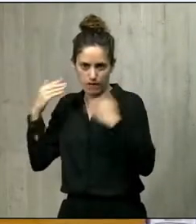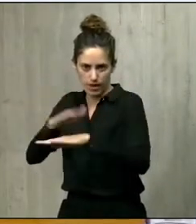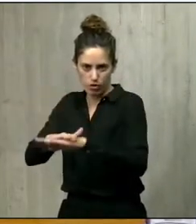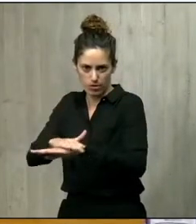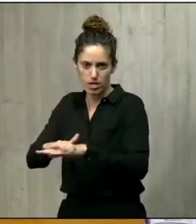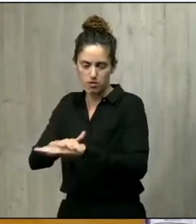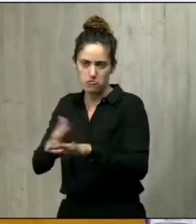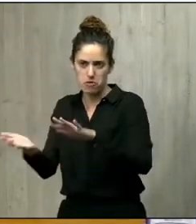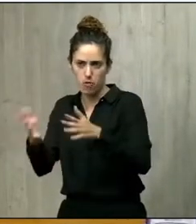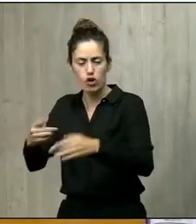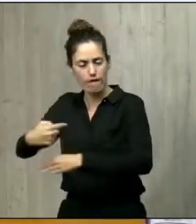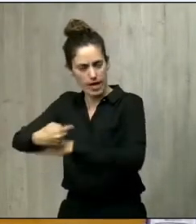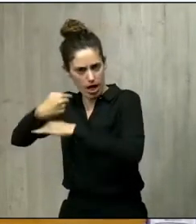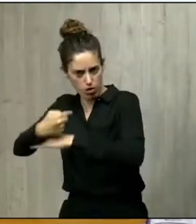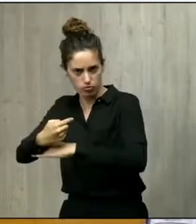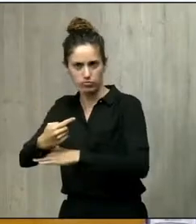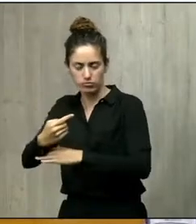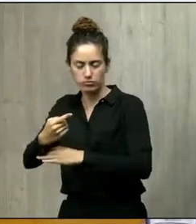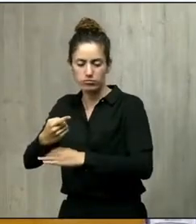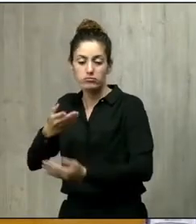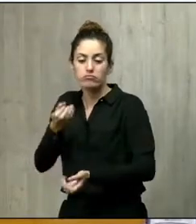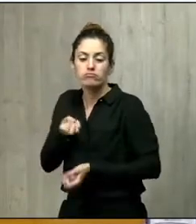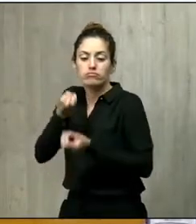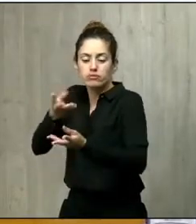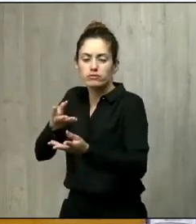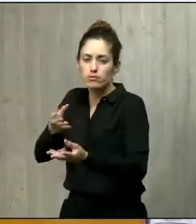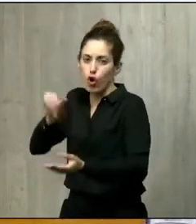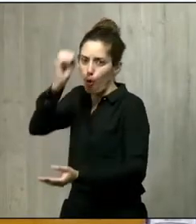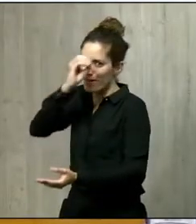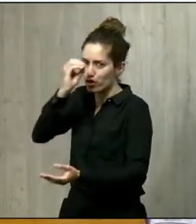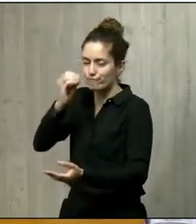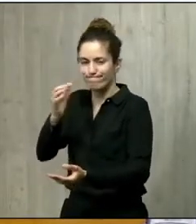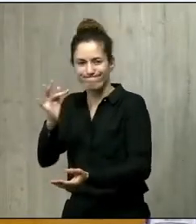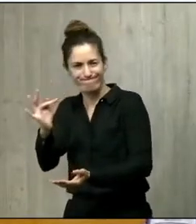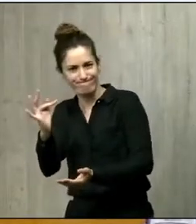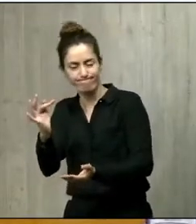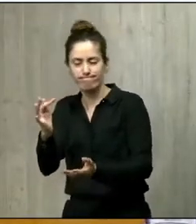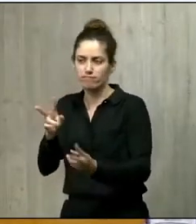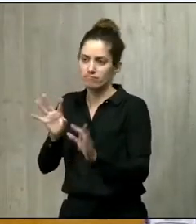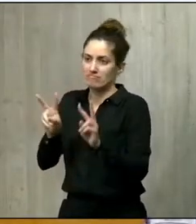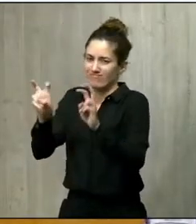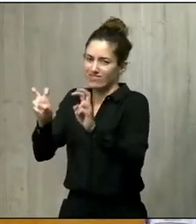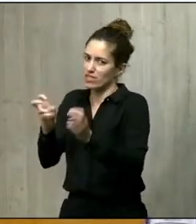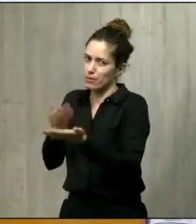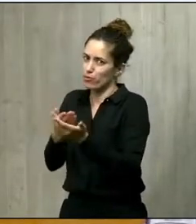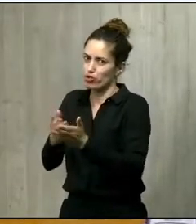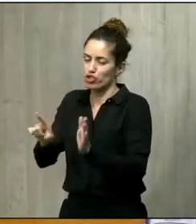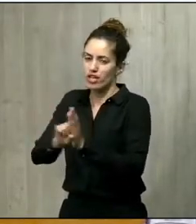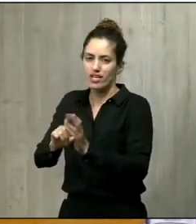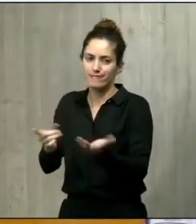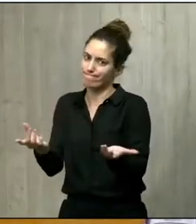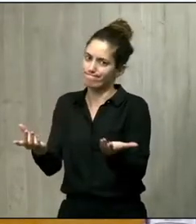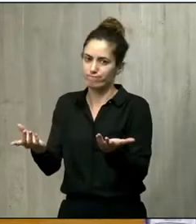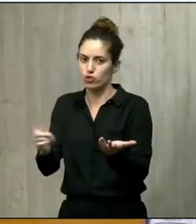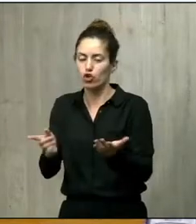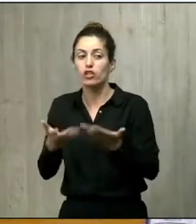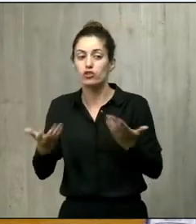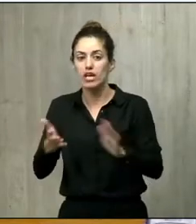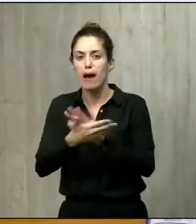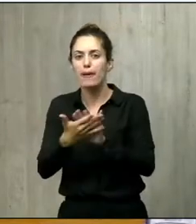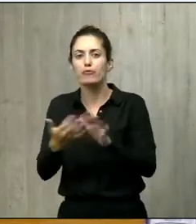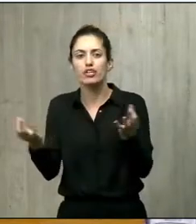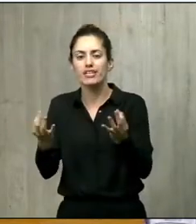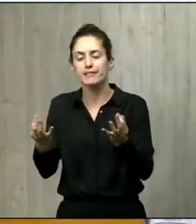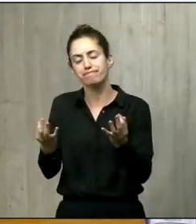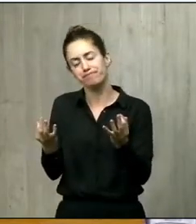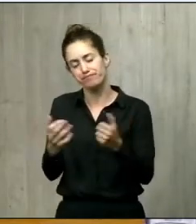manera prácticamente obligada a expresar una opinión que no es favorable en relación con esa proposición de ley. Hablamos de la